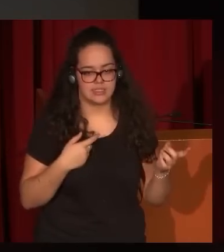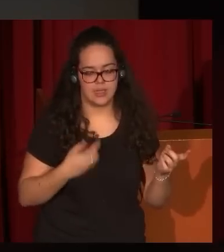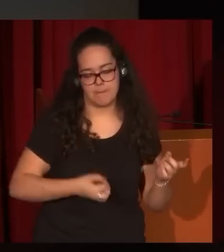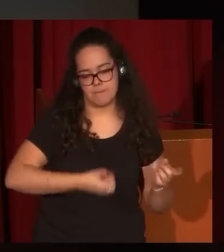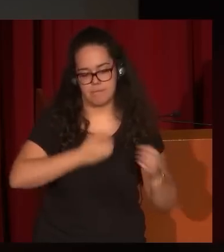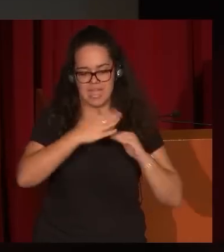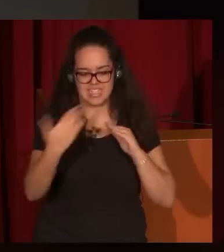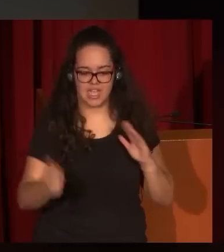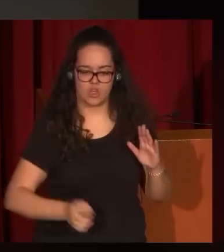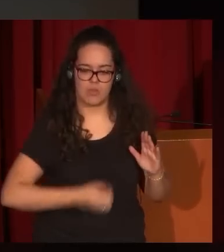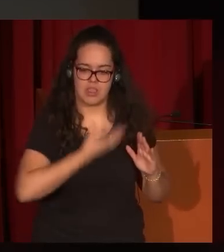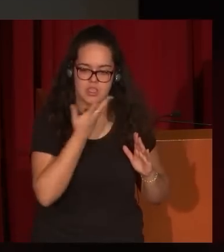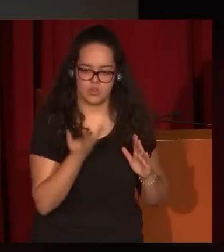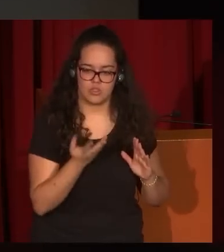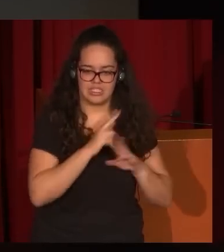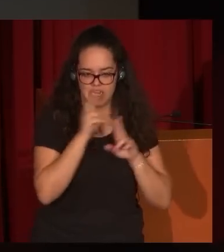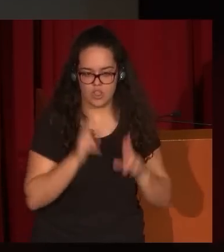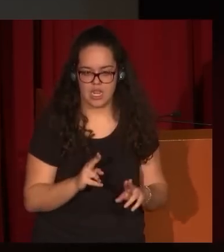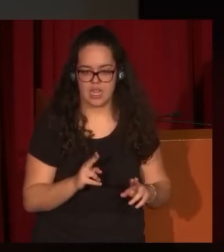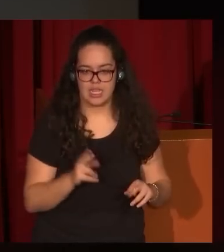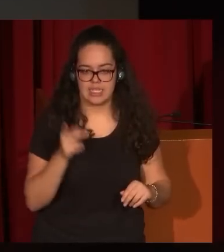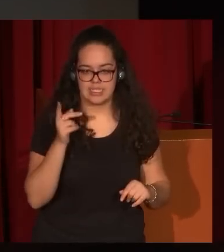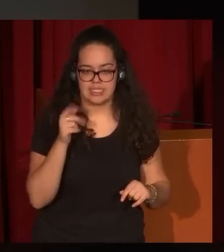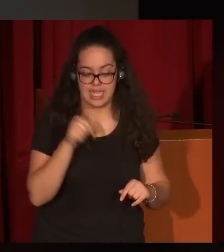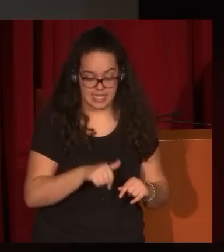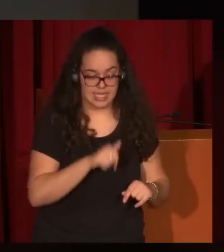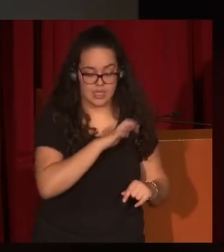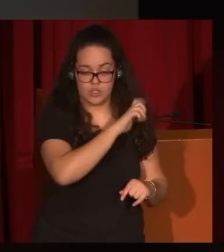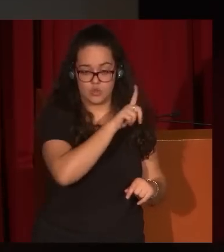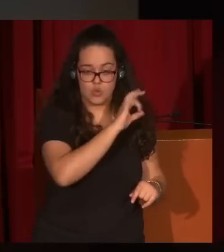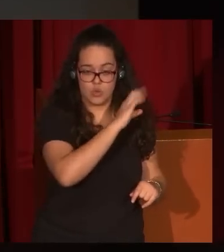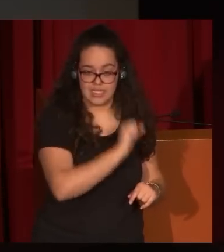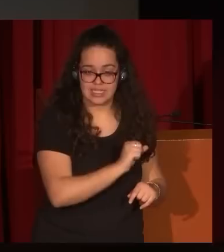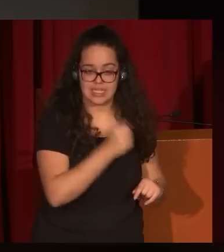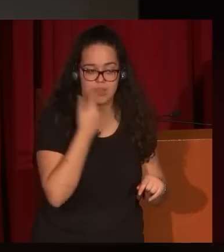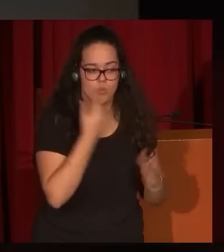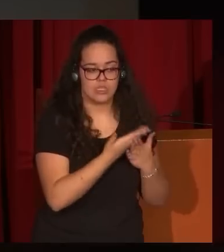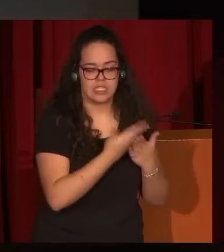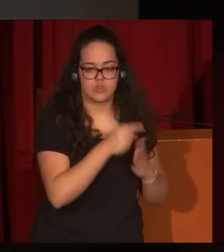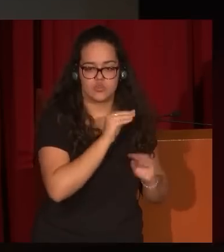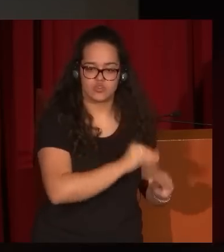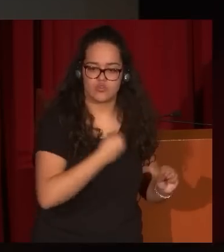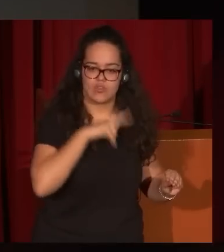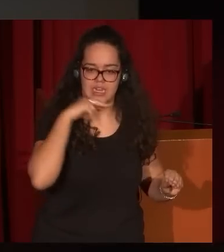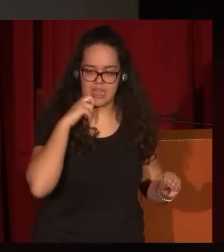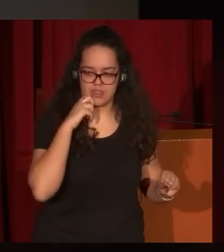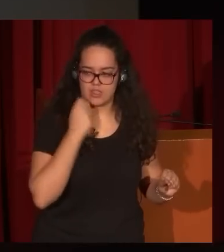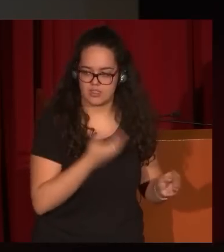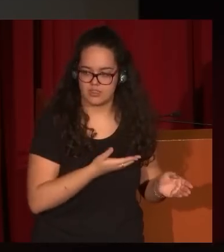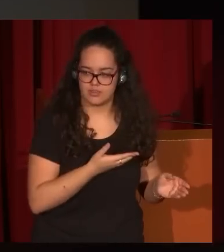romántico internacional. Y aquí Lucas demuestra su validez en ese sentido, como también su